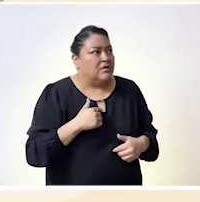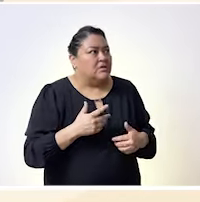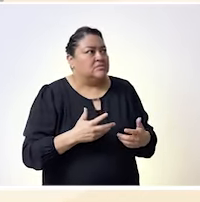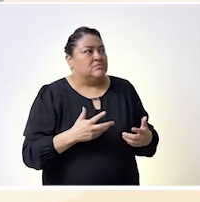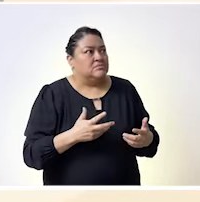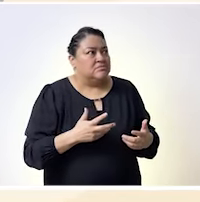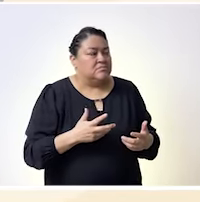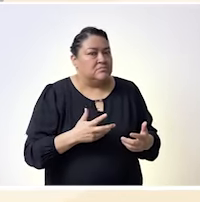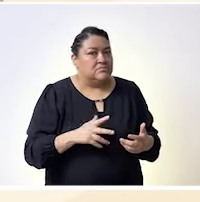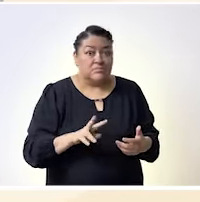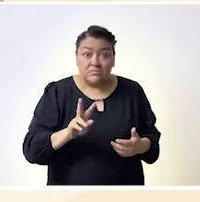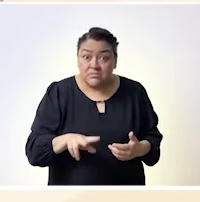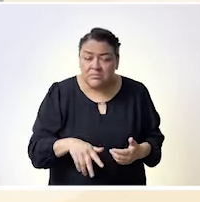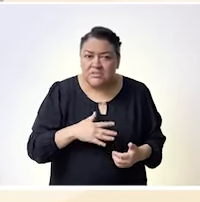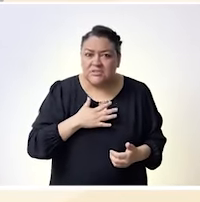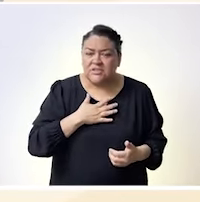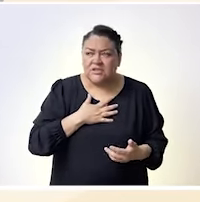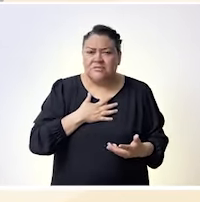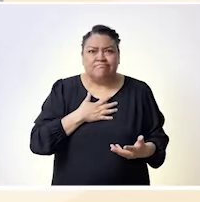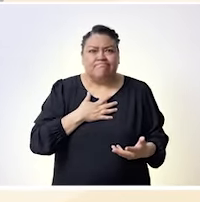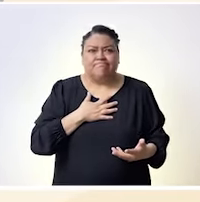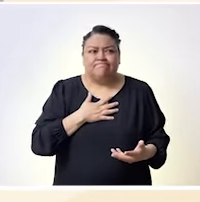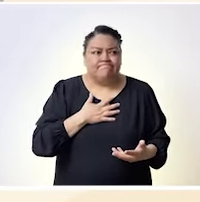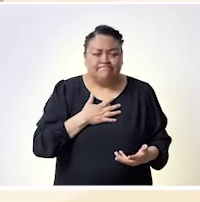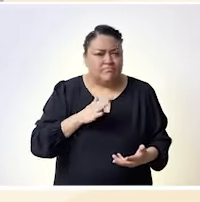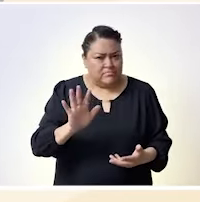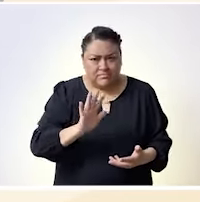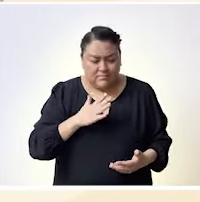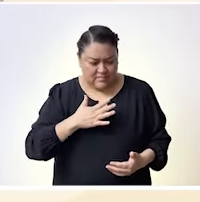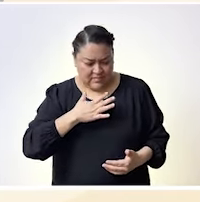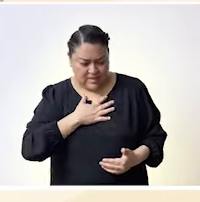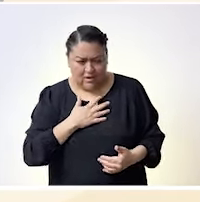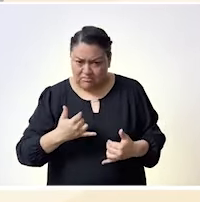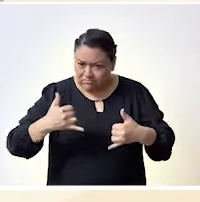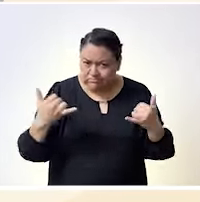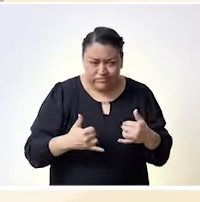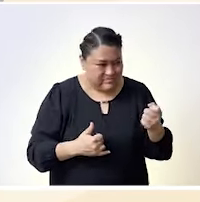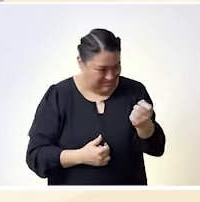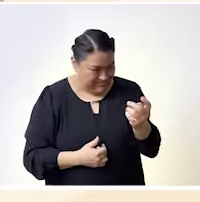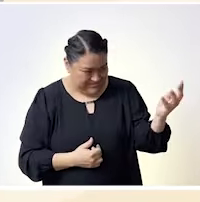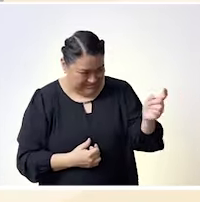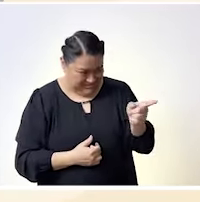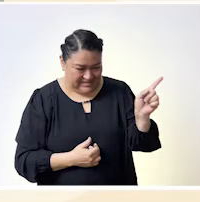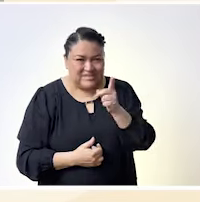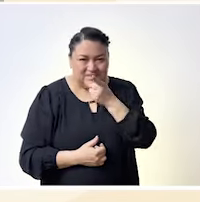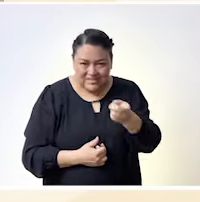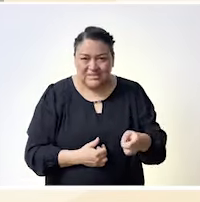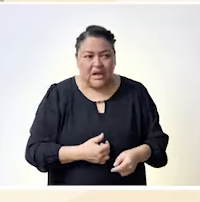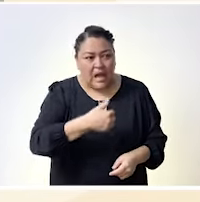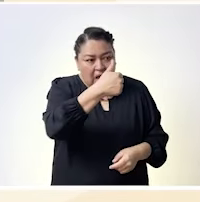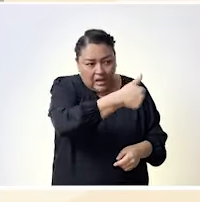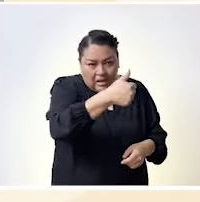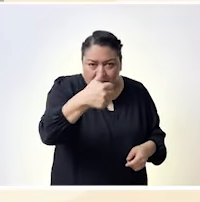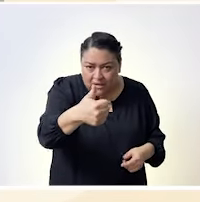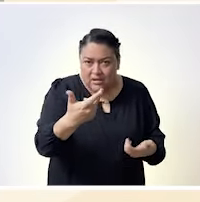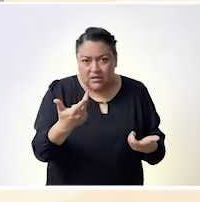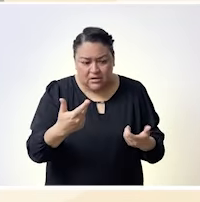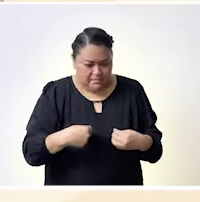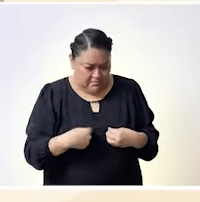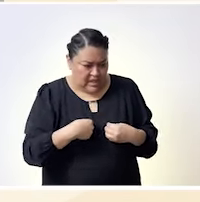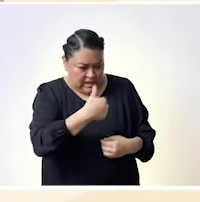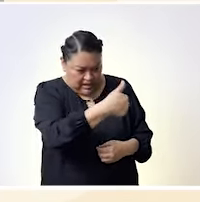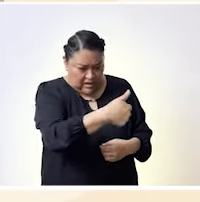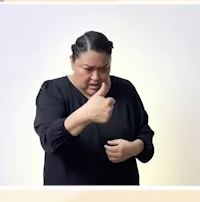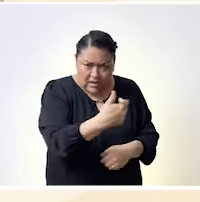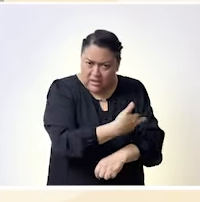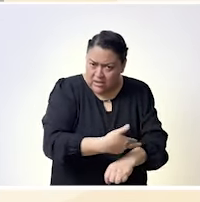un sinfine de habilidades ya lo dijiste podemos ser mujeres en diferentes ámbitos podemos desarrollarnos en diferentes cosas y creo